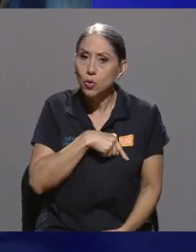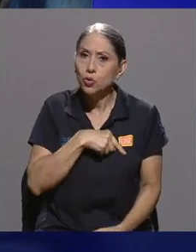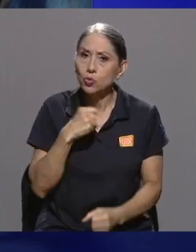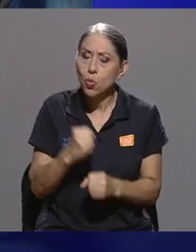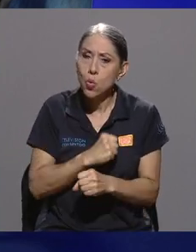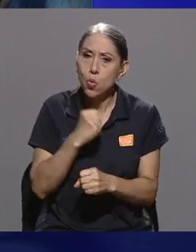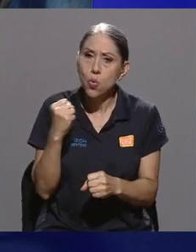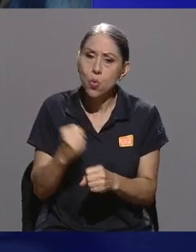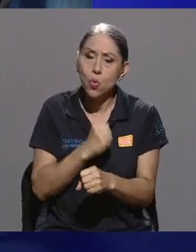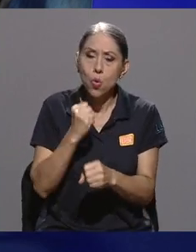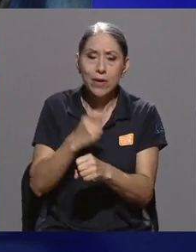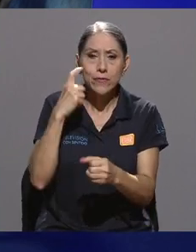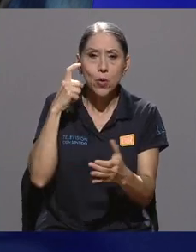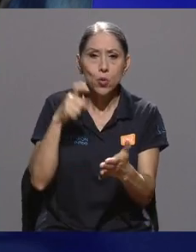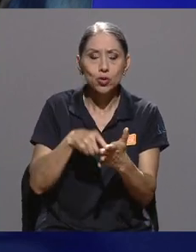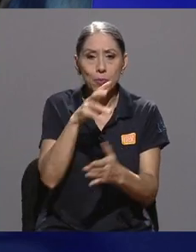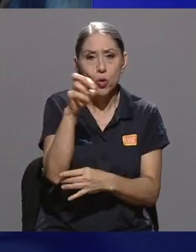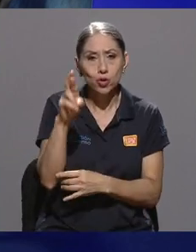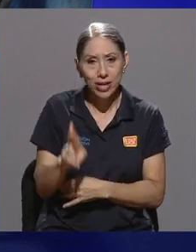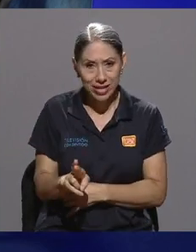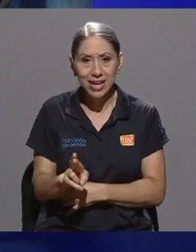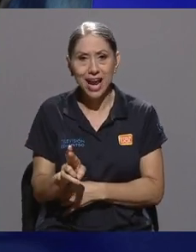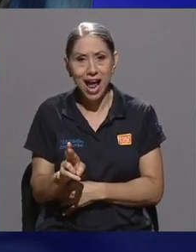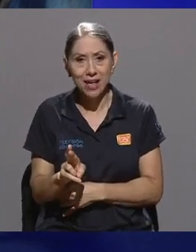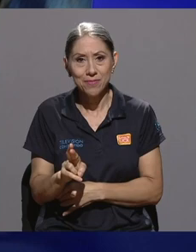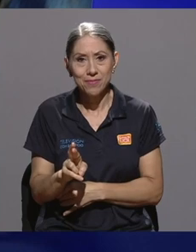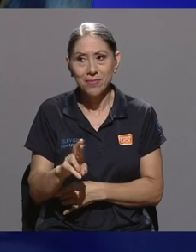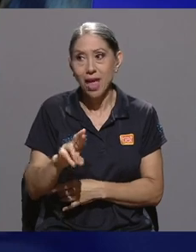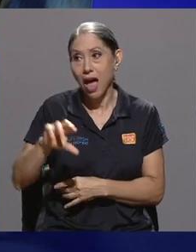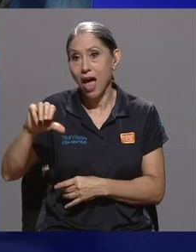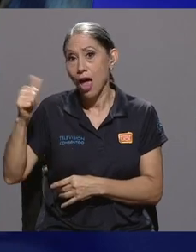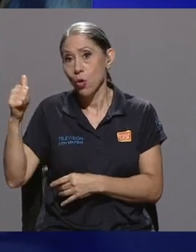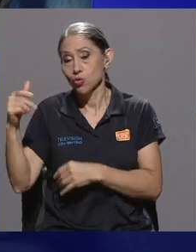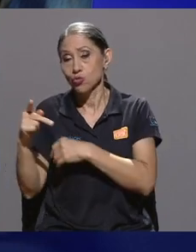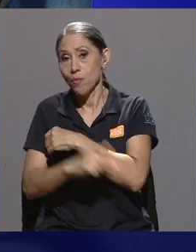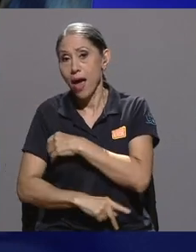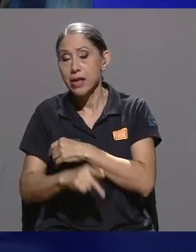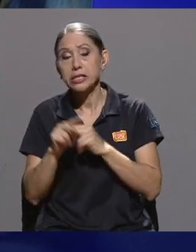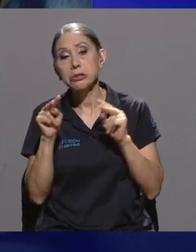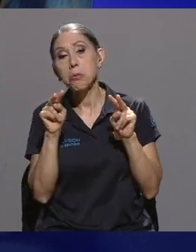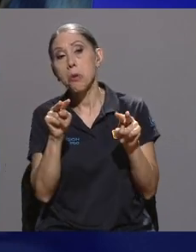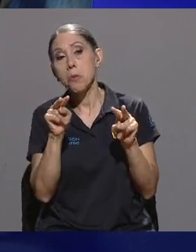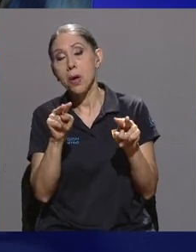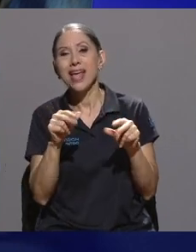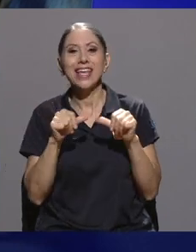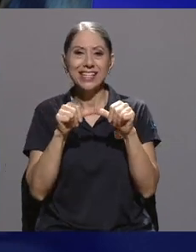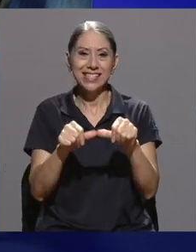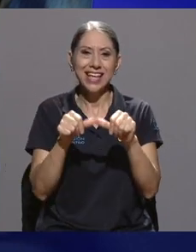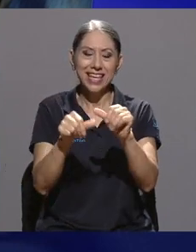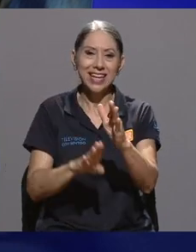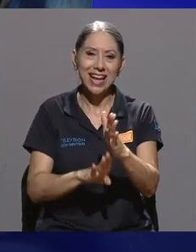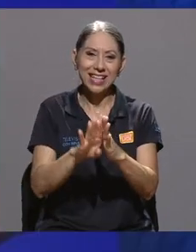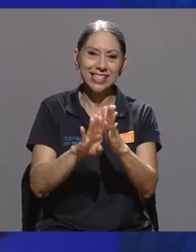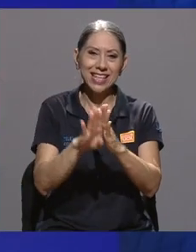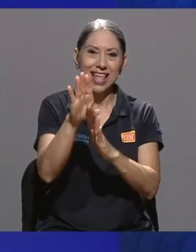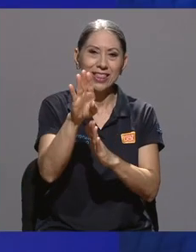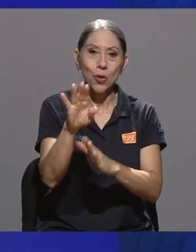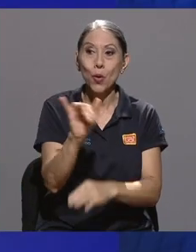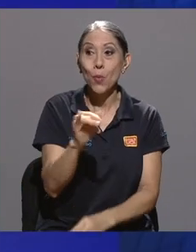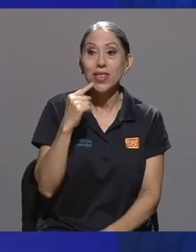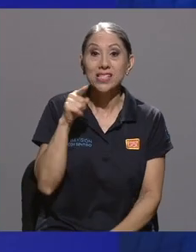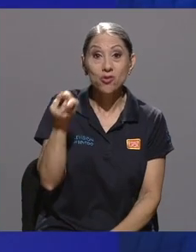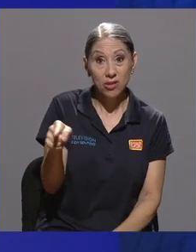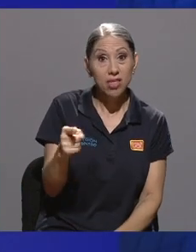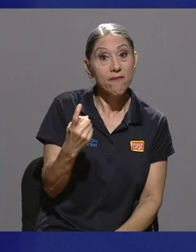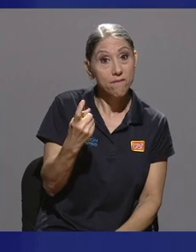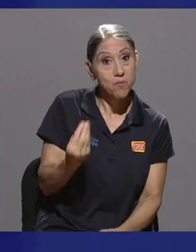reconocimiento de Costa Rica afuera y seguir creciendo y apostando, porque como decía usted, vienen muchas mujeres